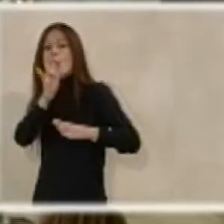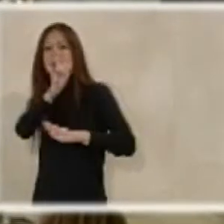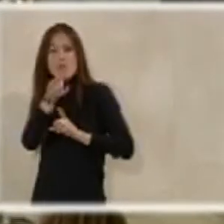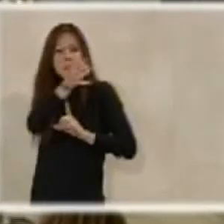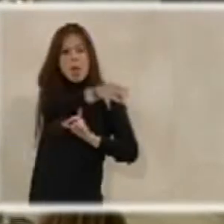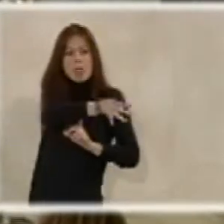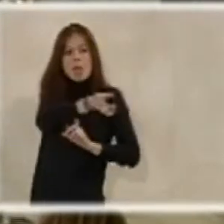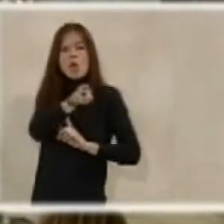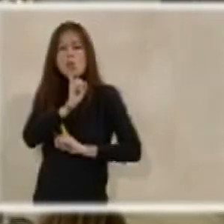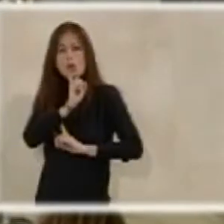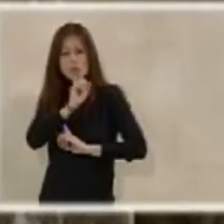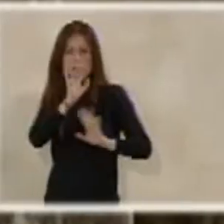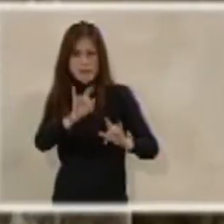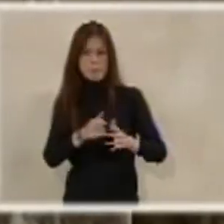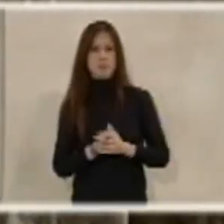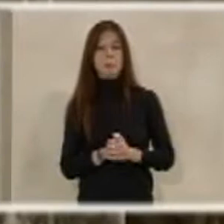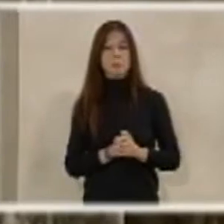Mida. Se lo agradecería, sí.